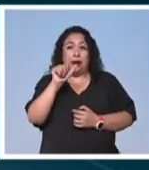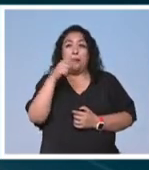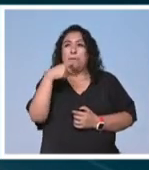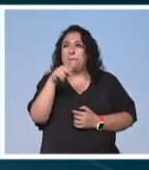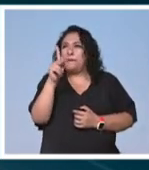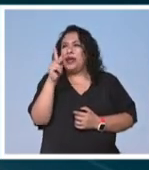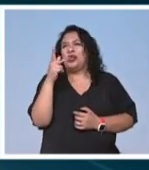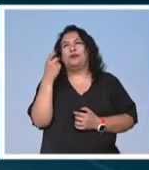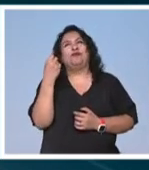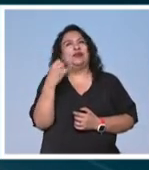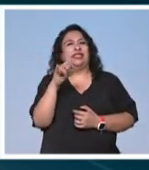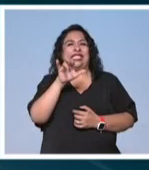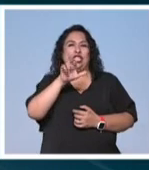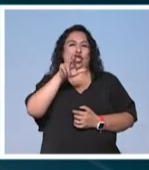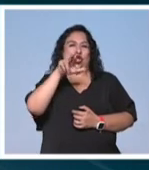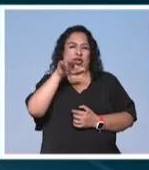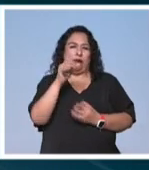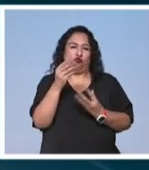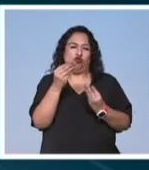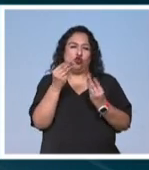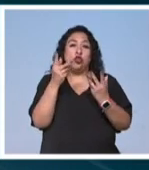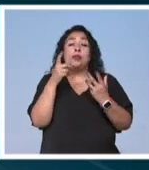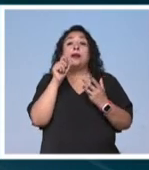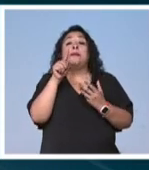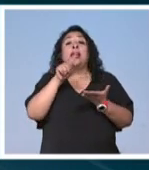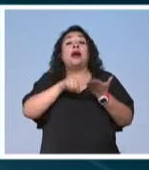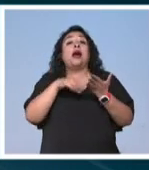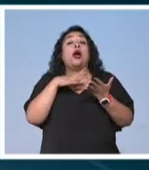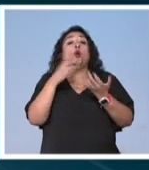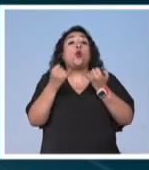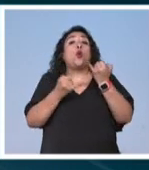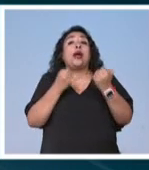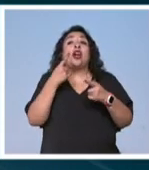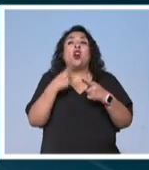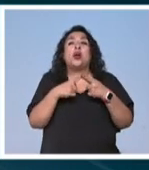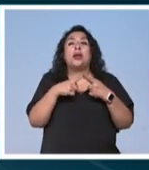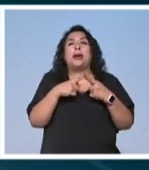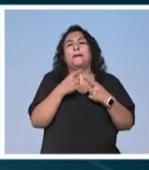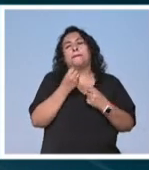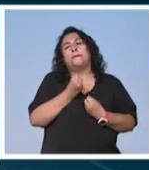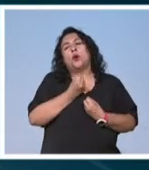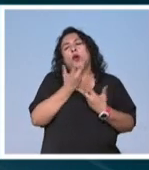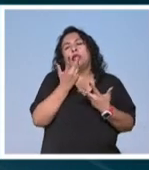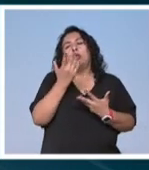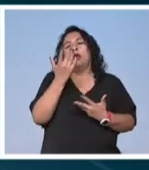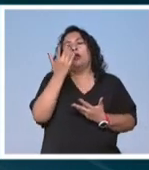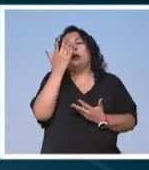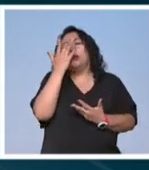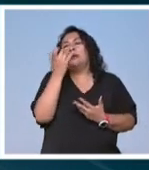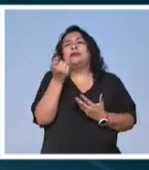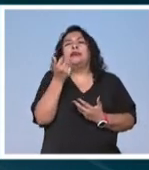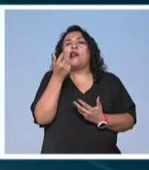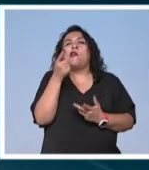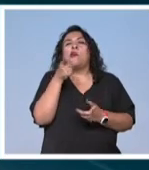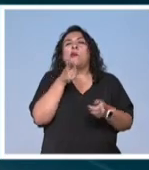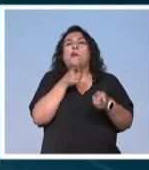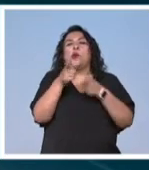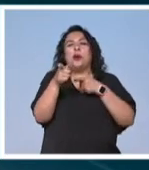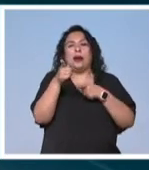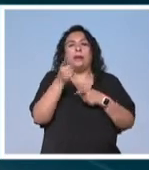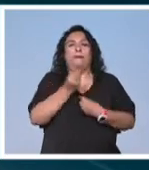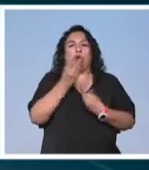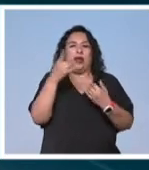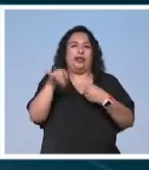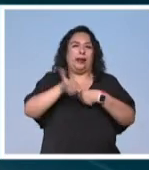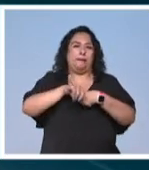súper irónicos, ¿no? Y aquí vamos a tener un juego entre el poeta inspirado, como casi una burla al poeta maldito,